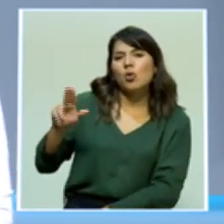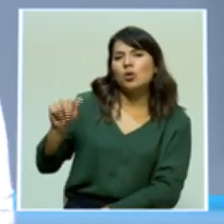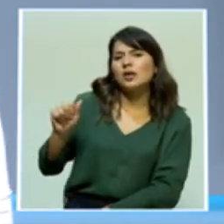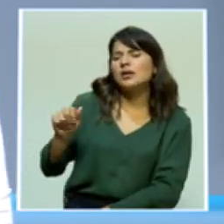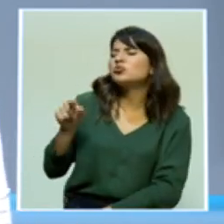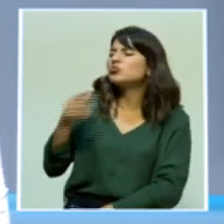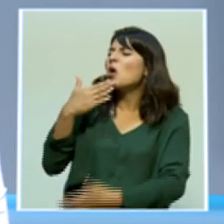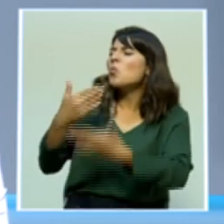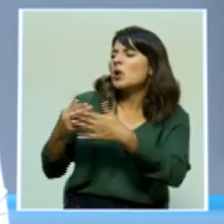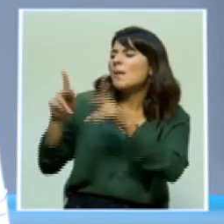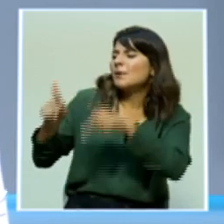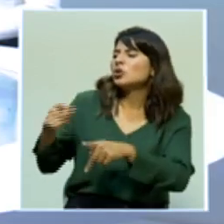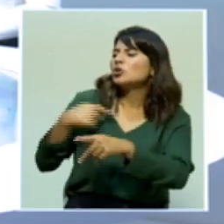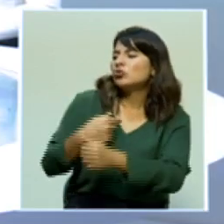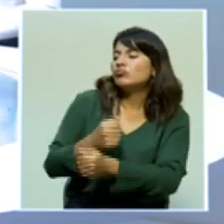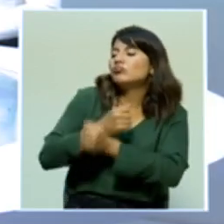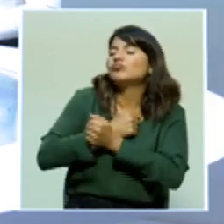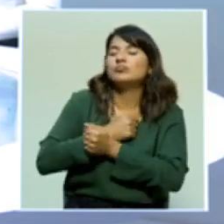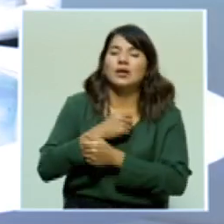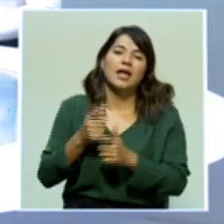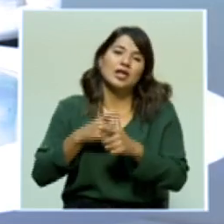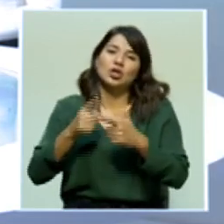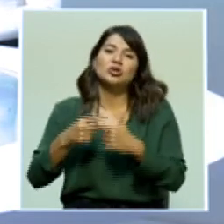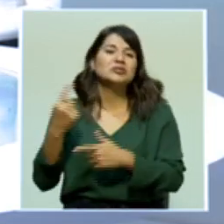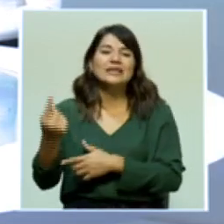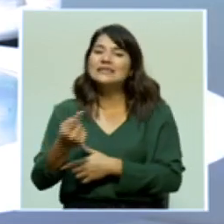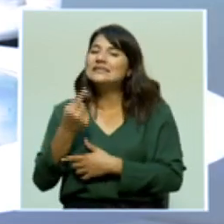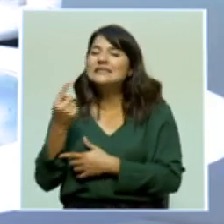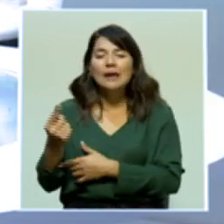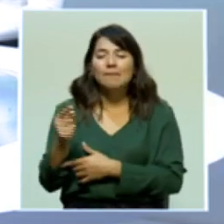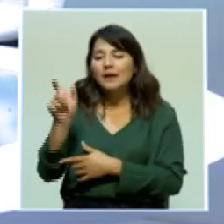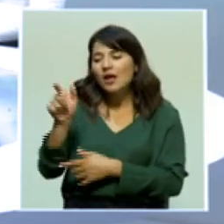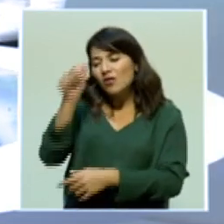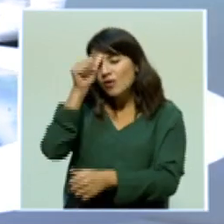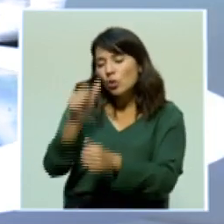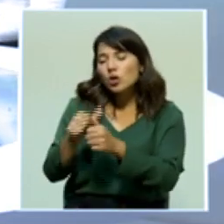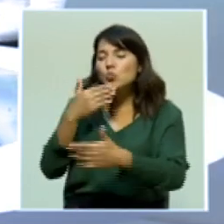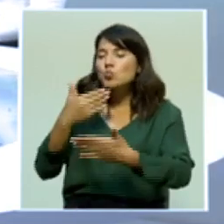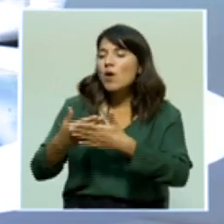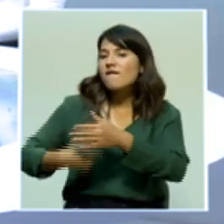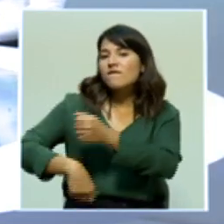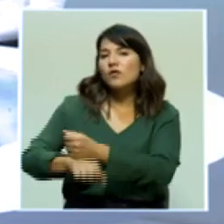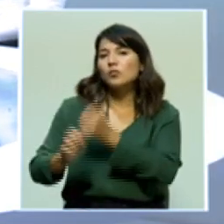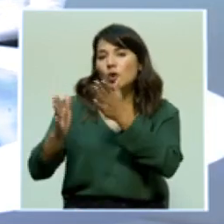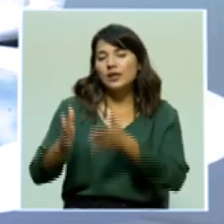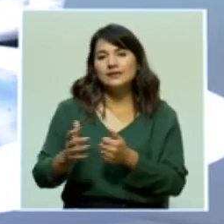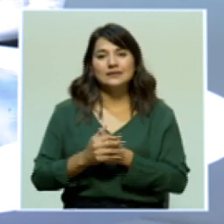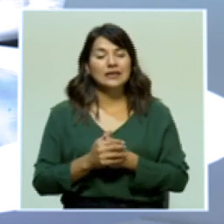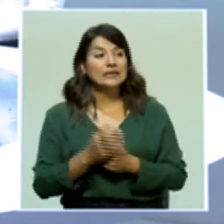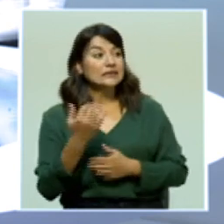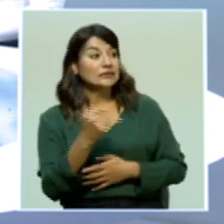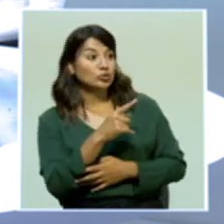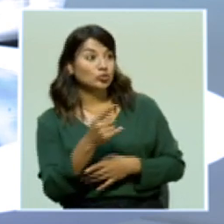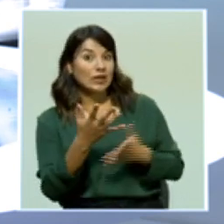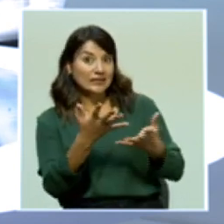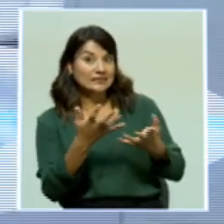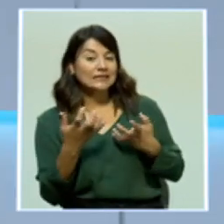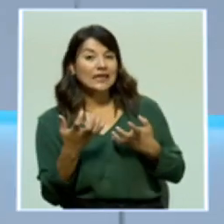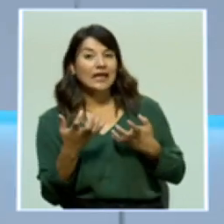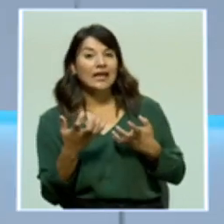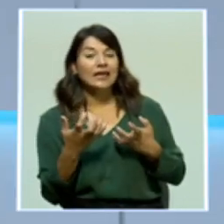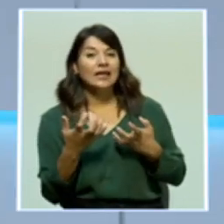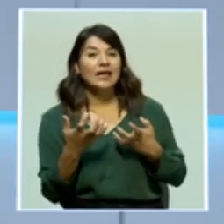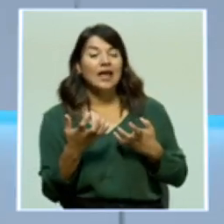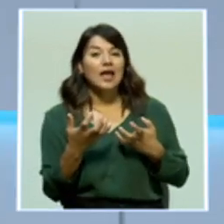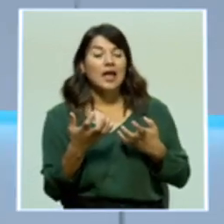que, bueno, siempre quedará también, por supuesto, ese legado de gran fútbol de él. Para quienes quieran complementar, ahora que se puso